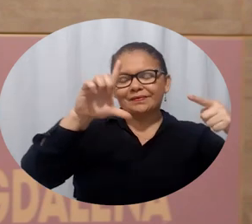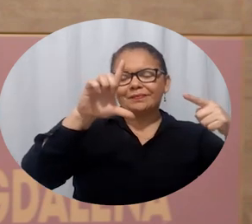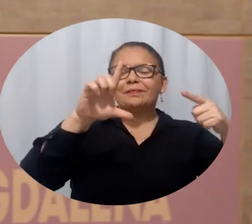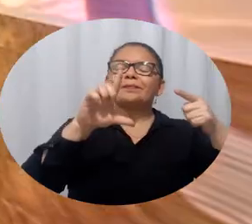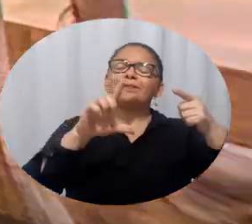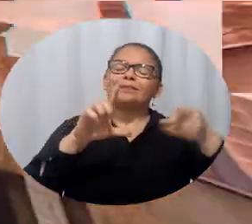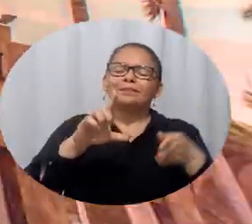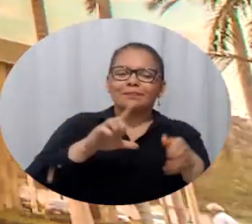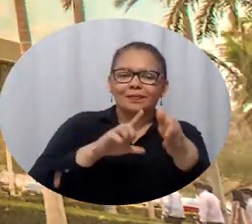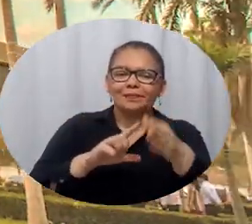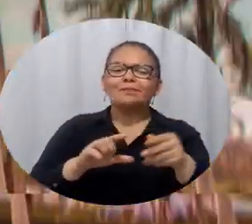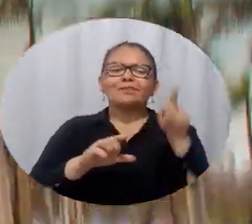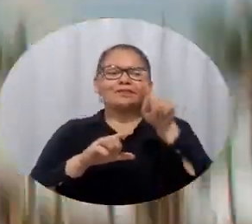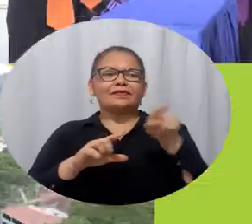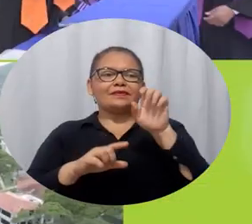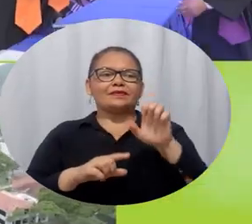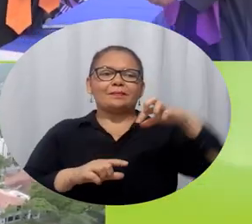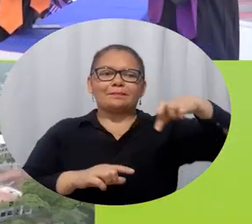CPEC.